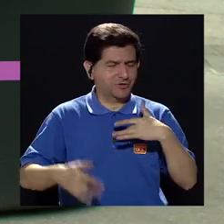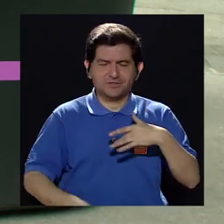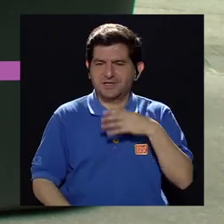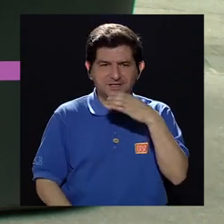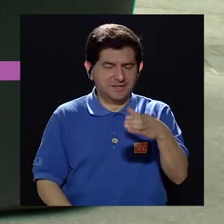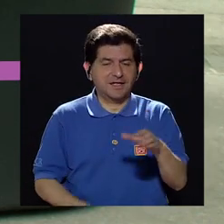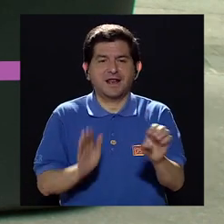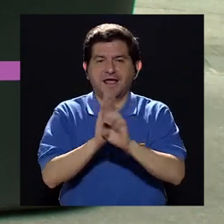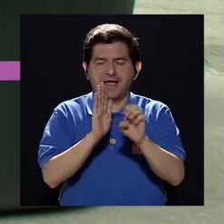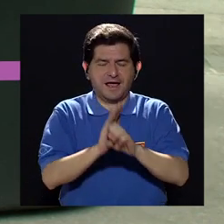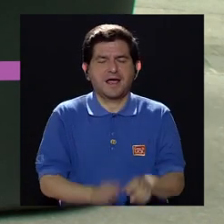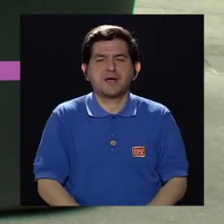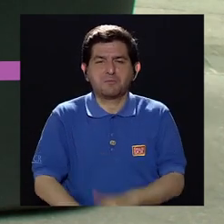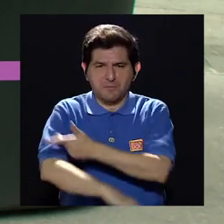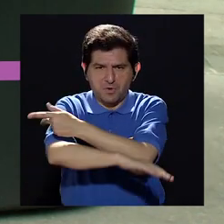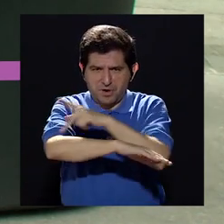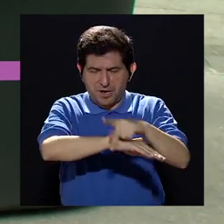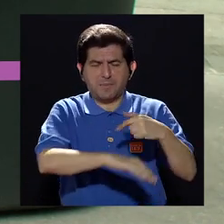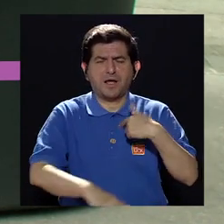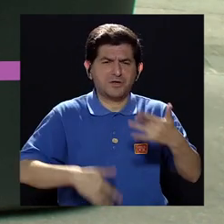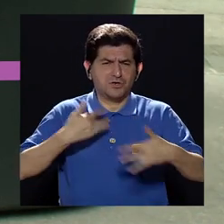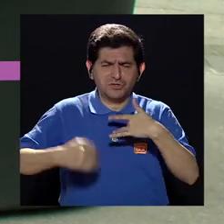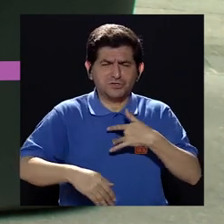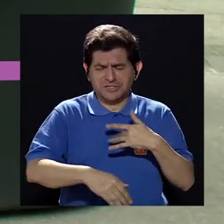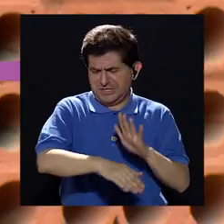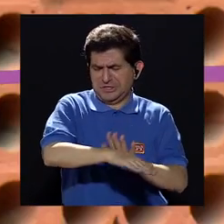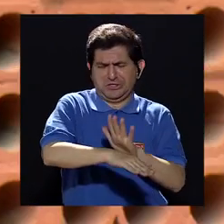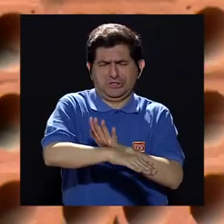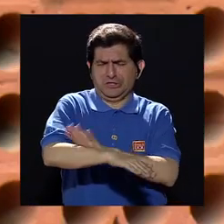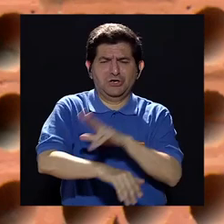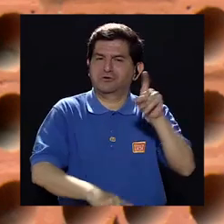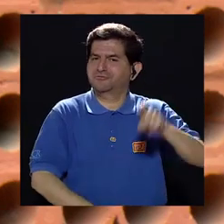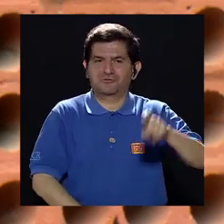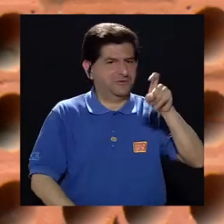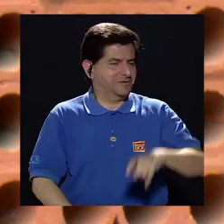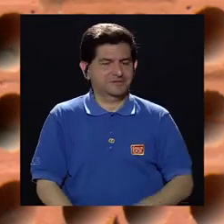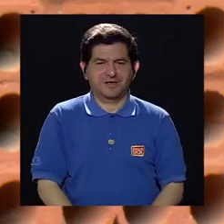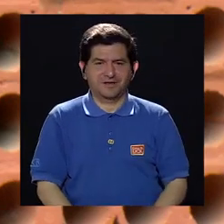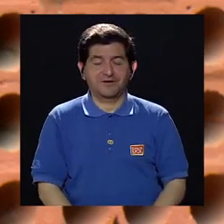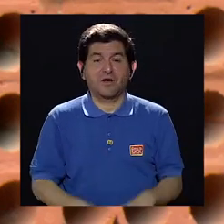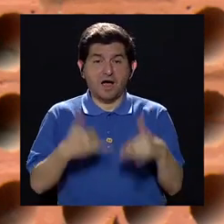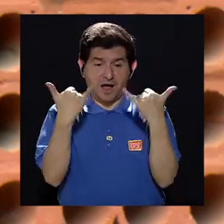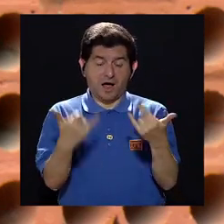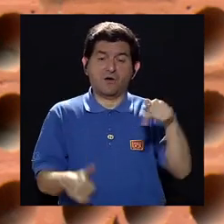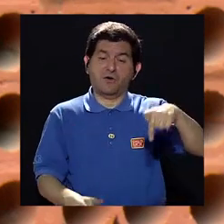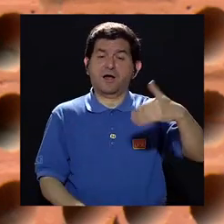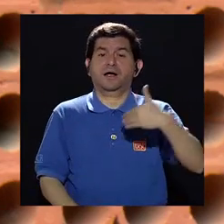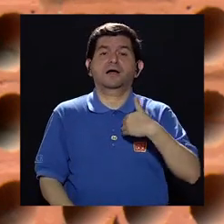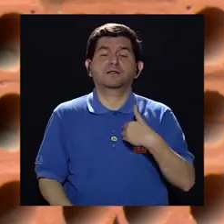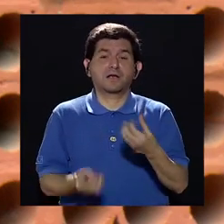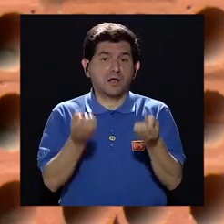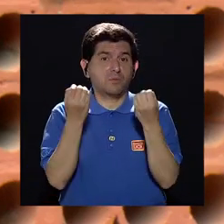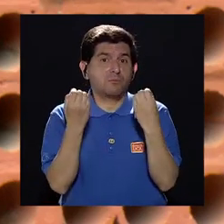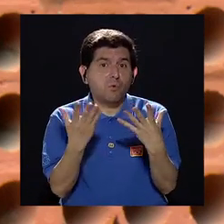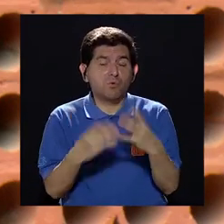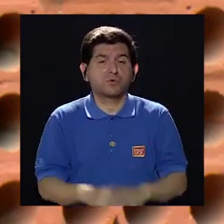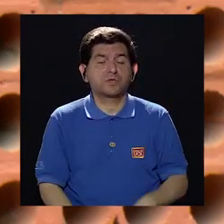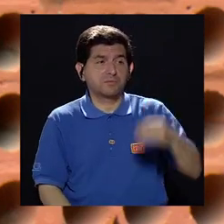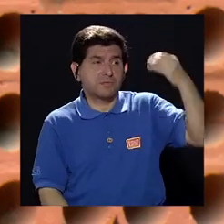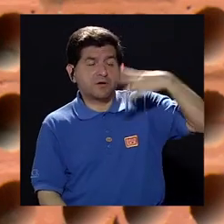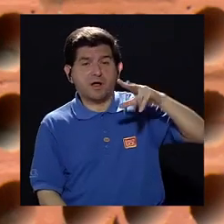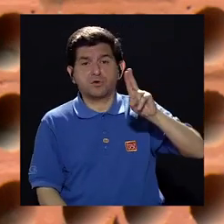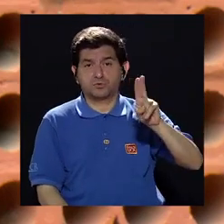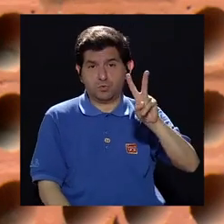caliente como en la playa, que yo siento que la piel se me quema. No, no necesariamente. Aquí ahorita tenemos mucha radiación